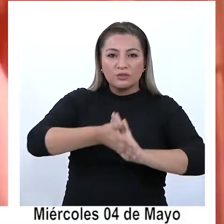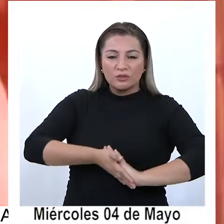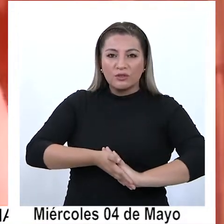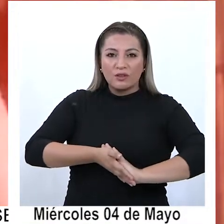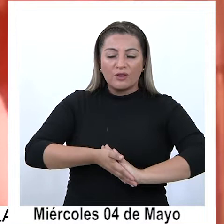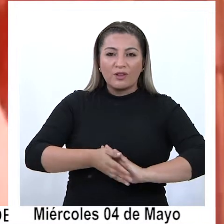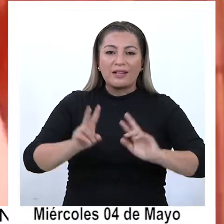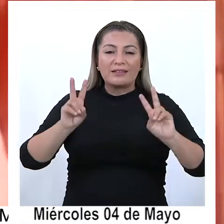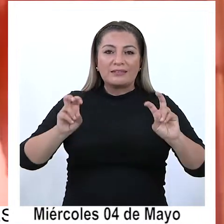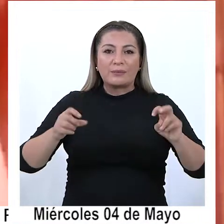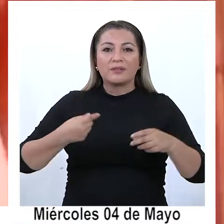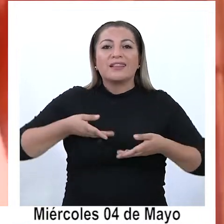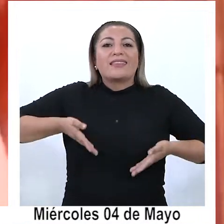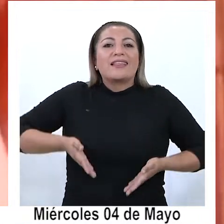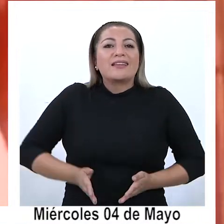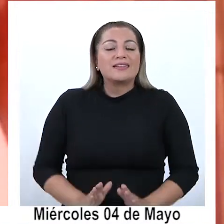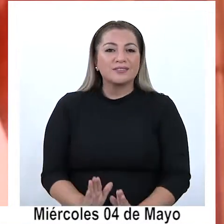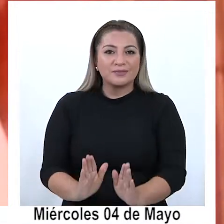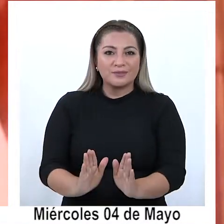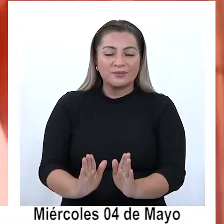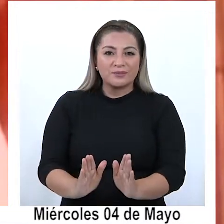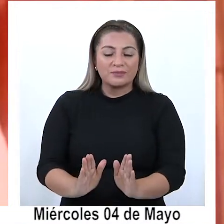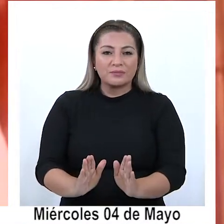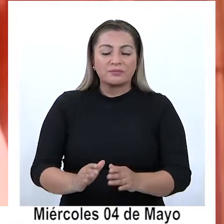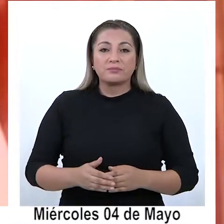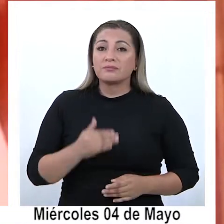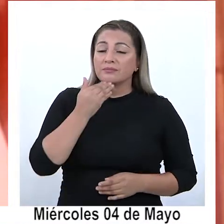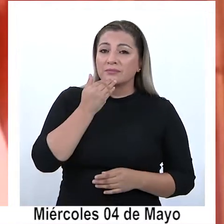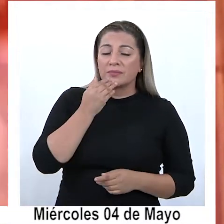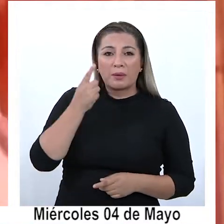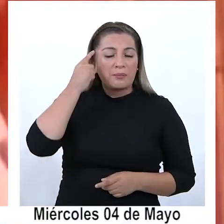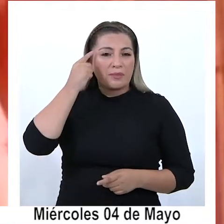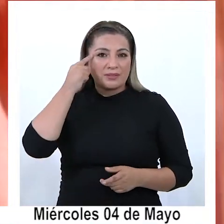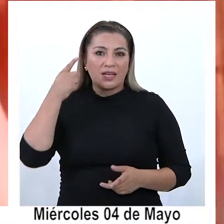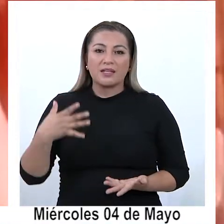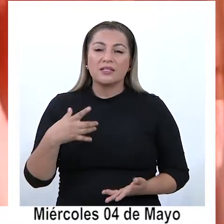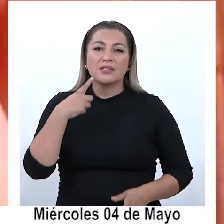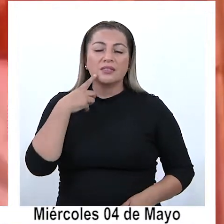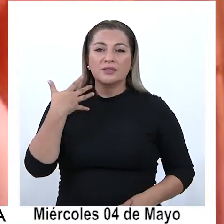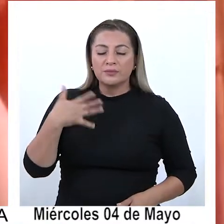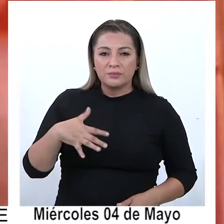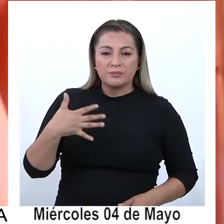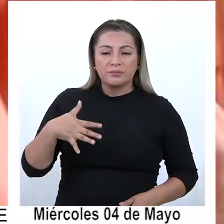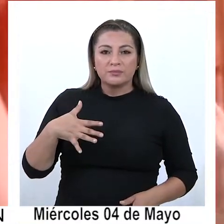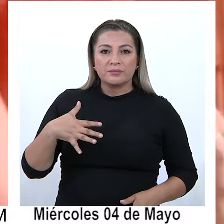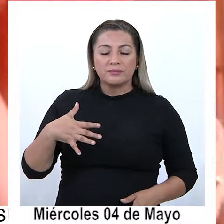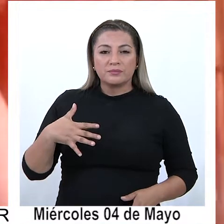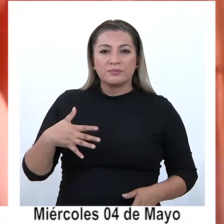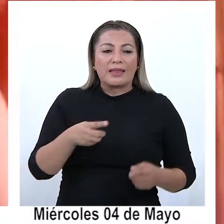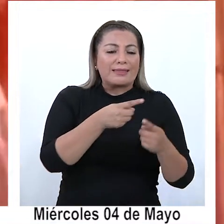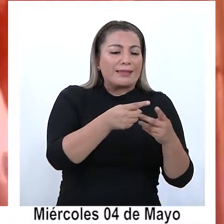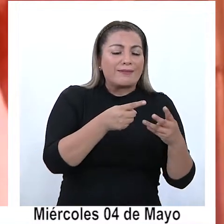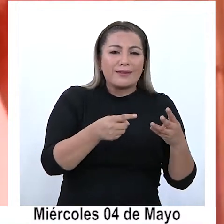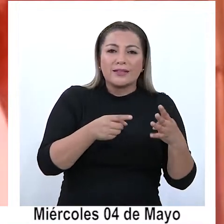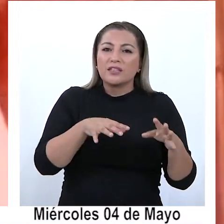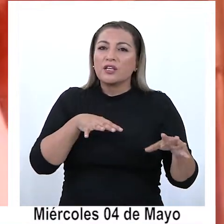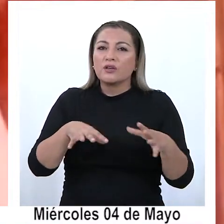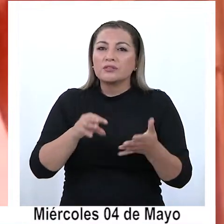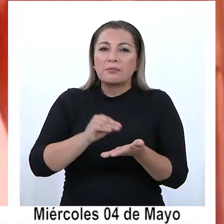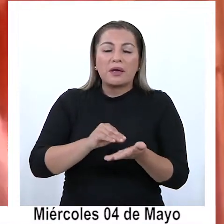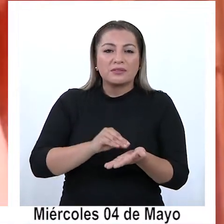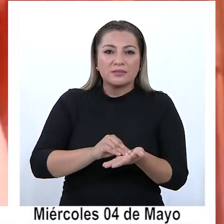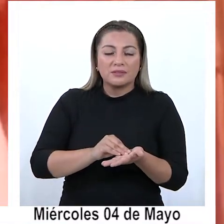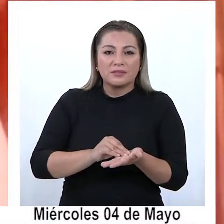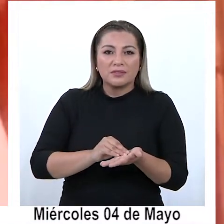tradicionales del nacimiento, considerando también que son parte integral de un acervo de conocimiento mucho mayor